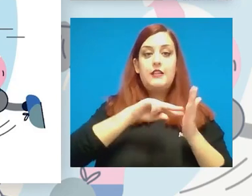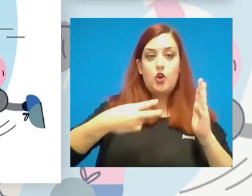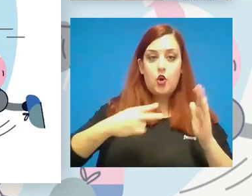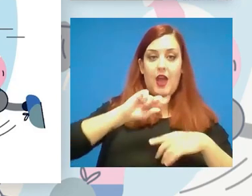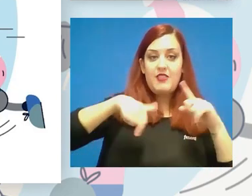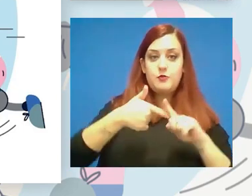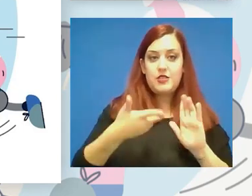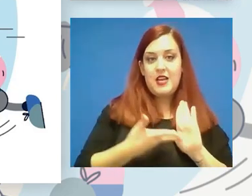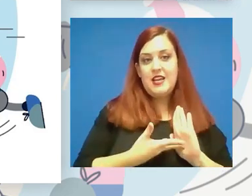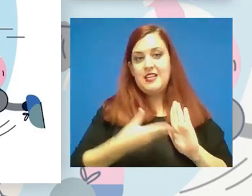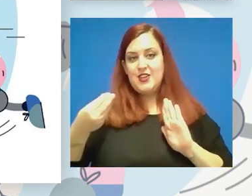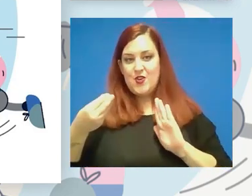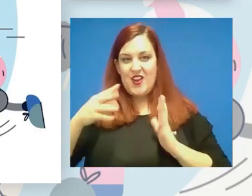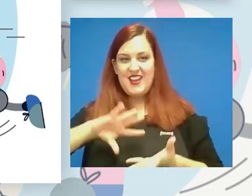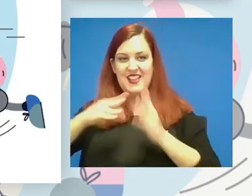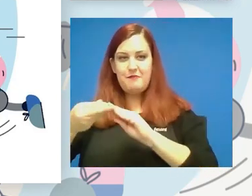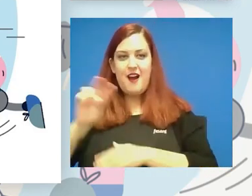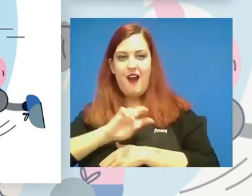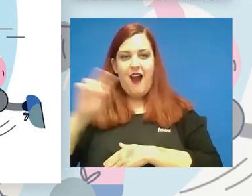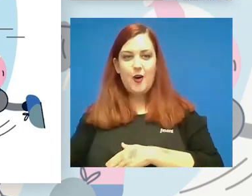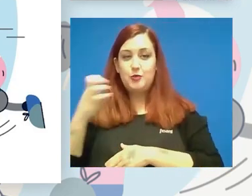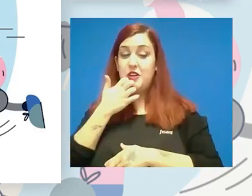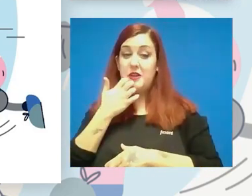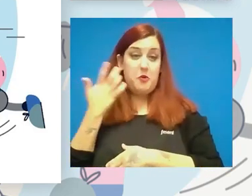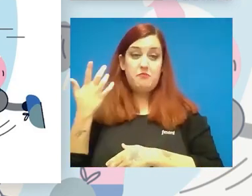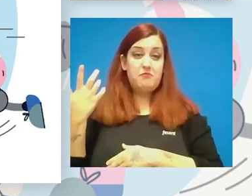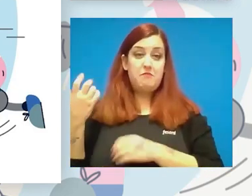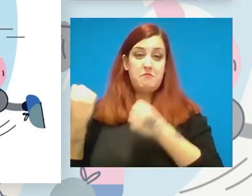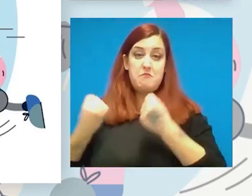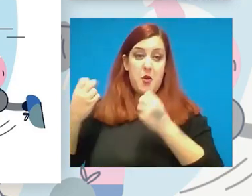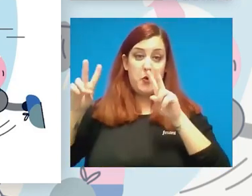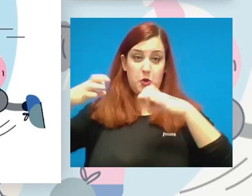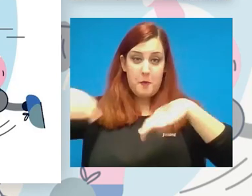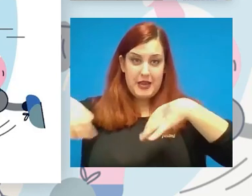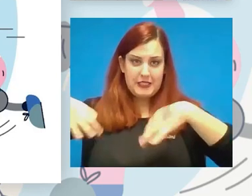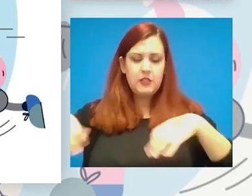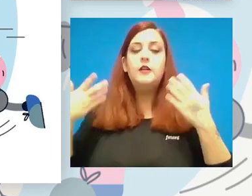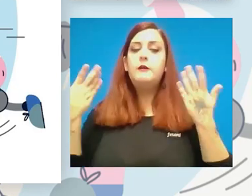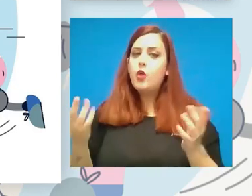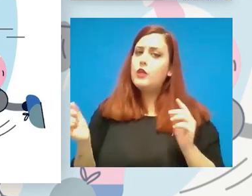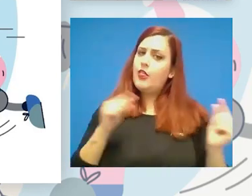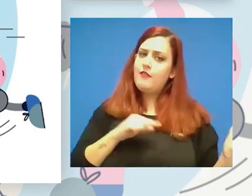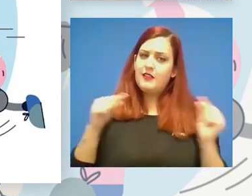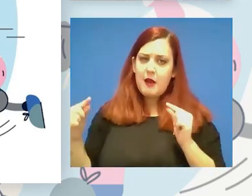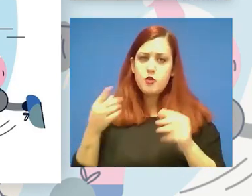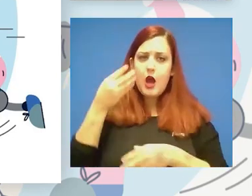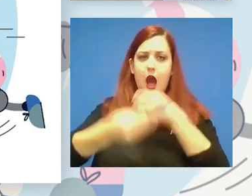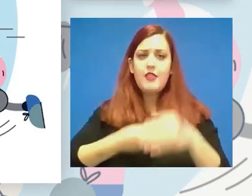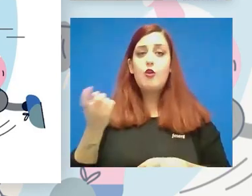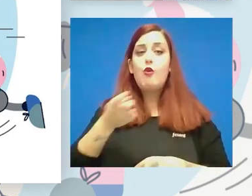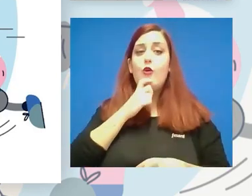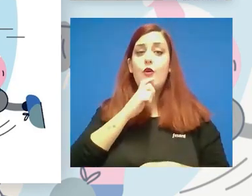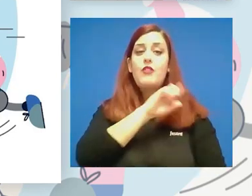muchos casos, a los vehículos de calle del día a día. Entonces, claro, se debatía y dice, ¿cómo podemos hacer que el deporte de alto